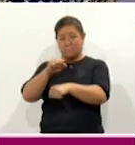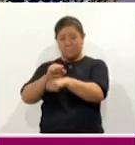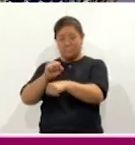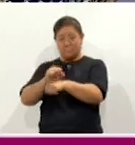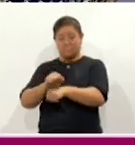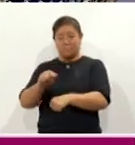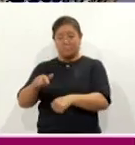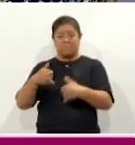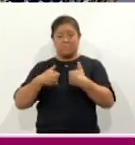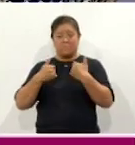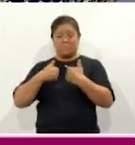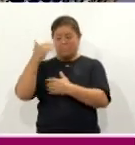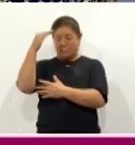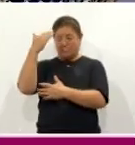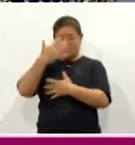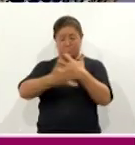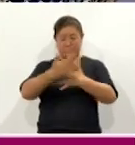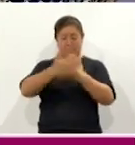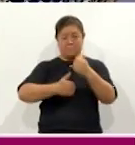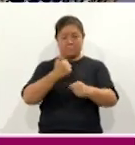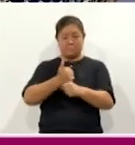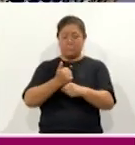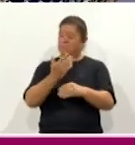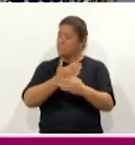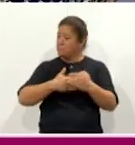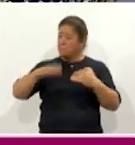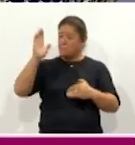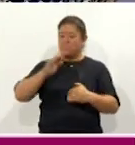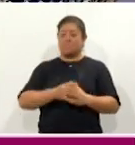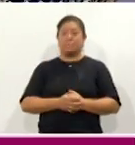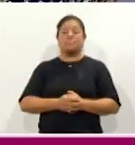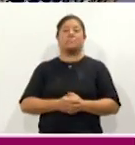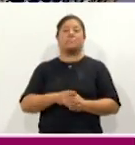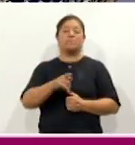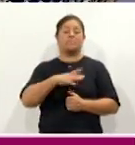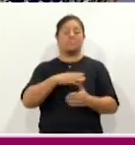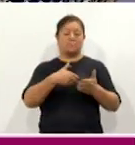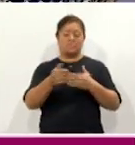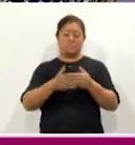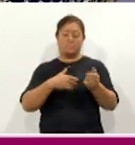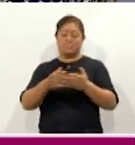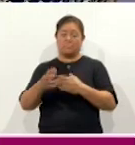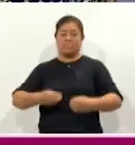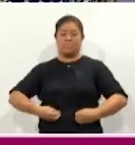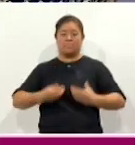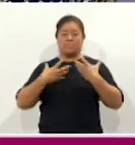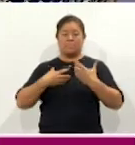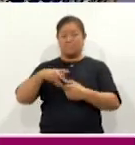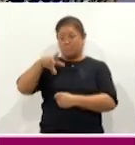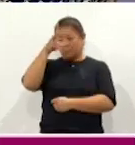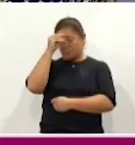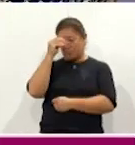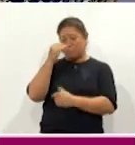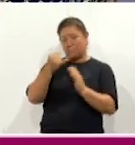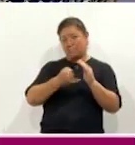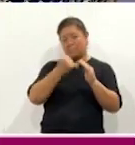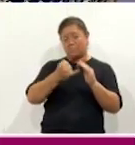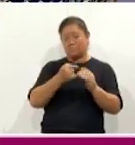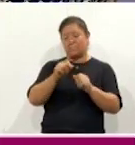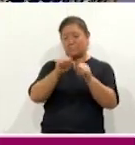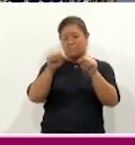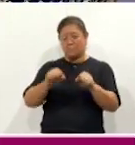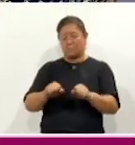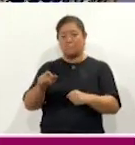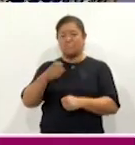población joven y adulta de 15 años en adelante, y lo hace a través de su modelo de educación para la vida Aprende y NEA, y en un sistema